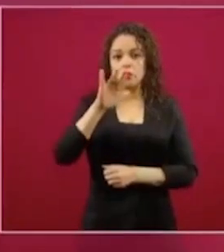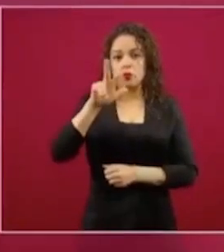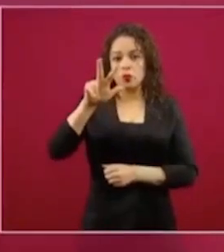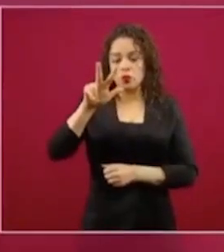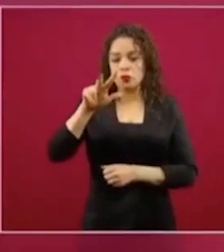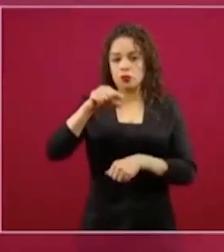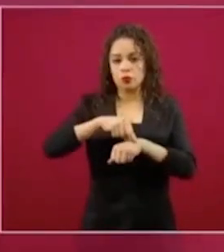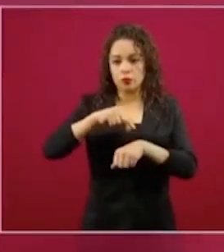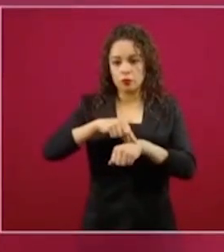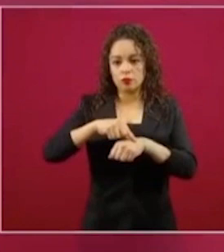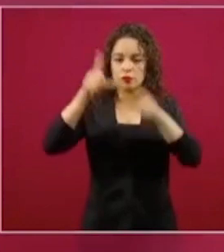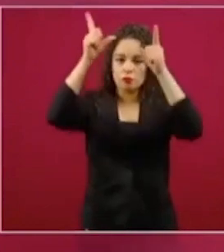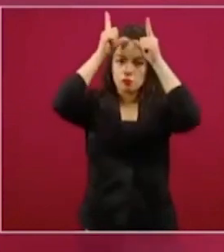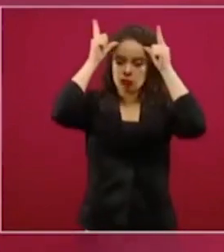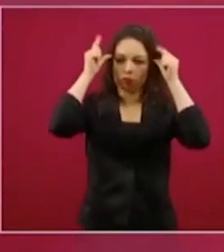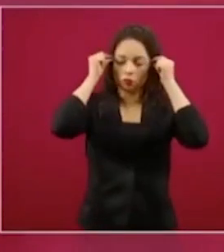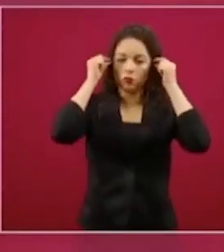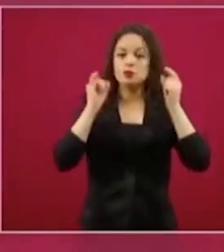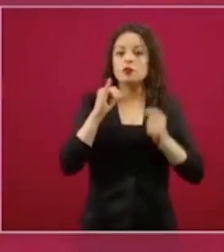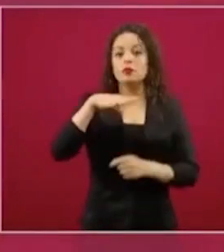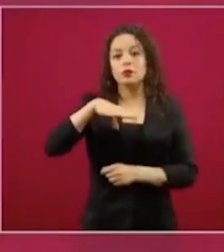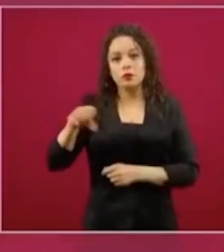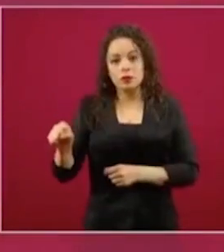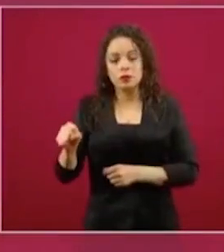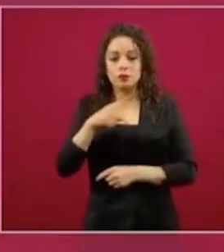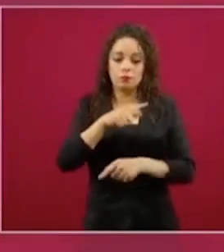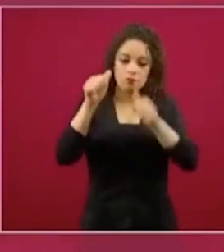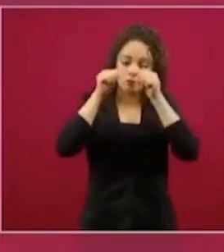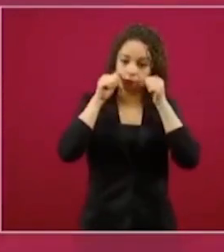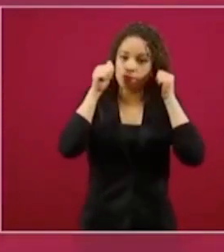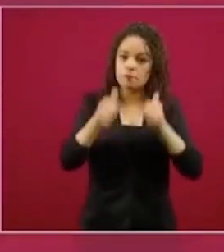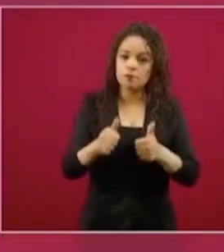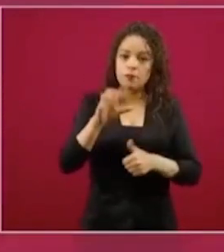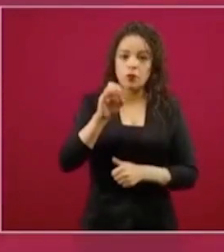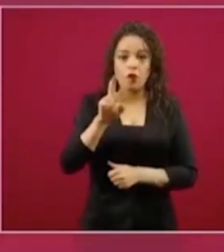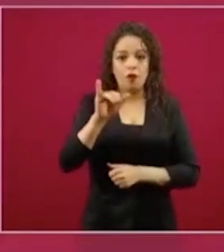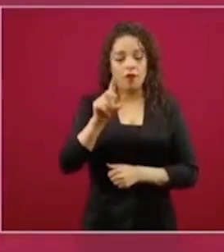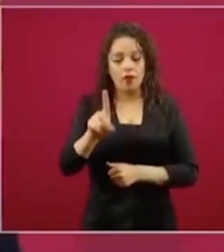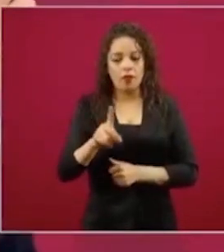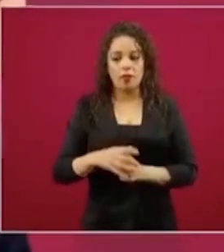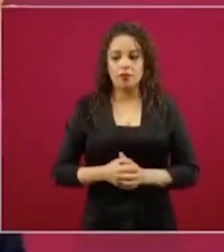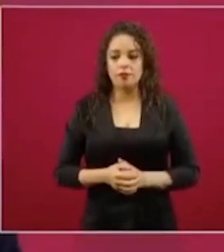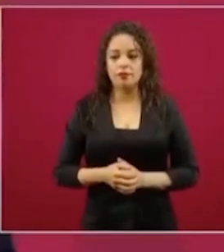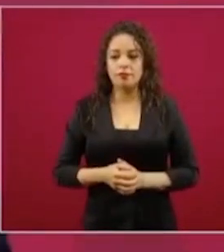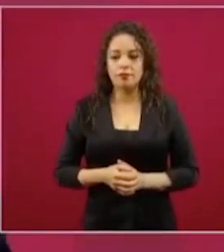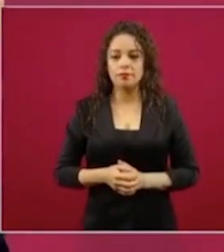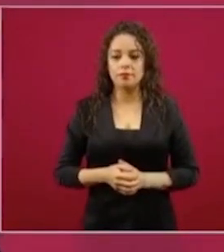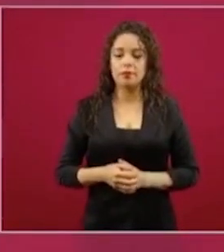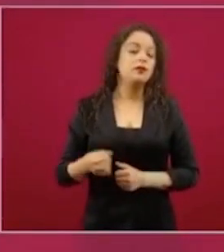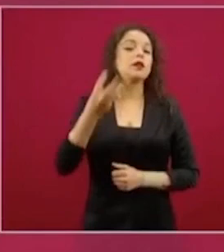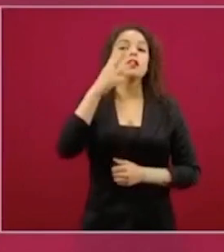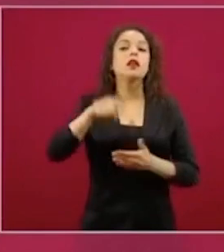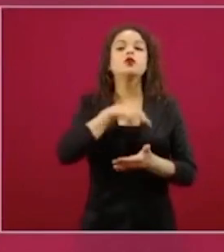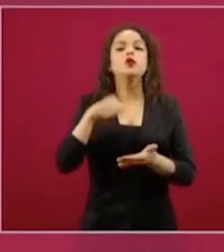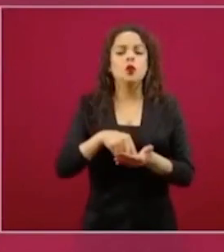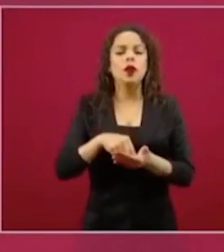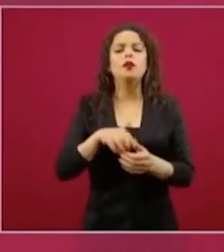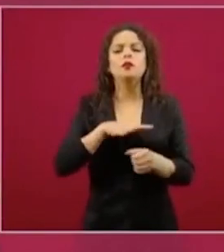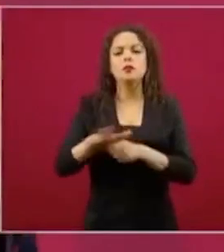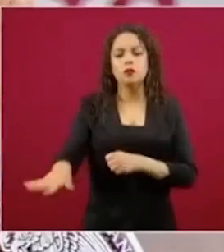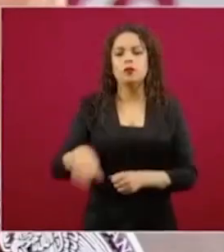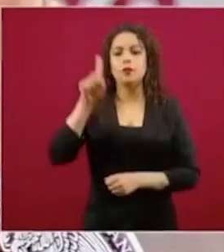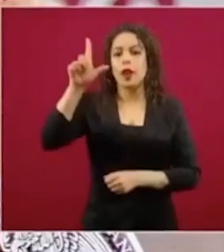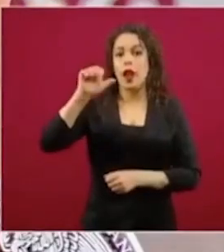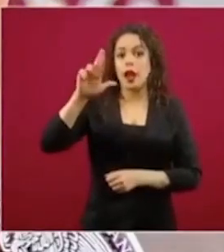enfermeras, enfermeros del Seguro Social que están atendiendo COVID, particularmente de tres lugares, del Centro Médico Nacional La